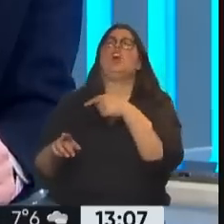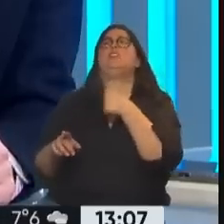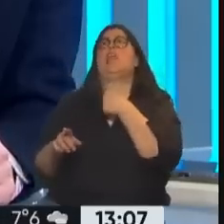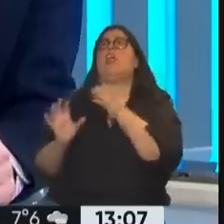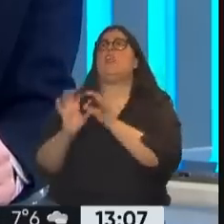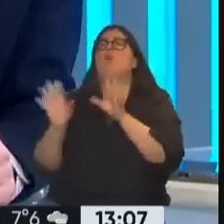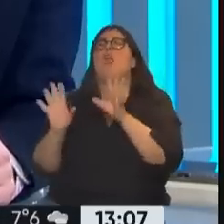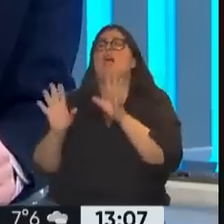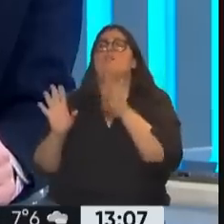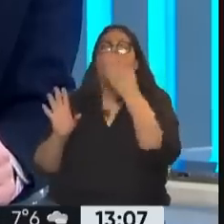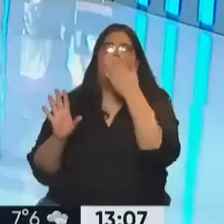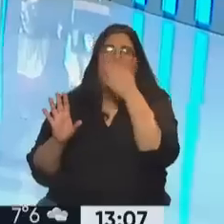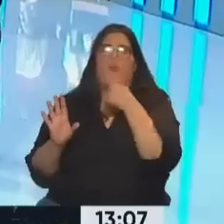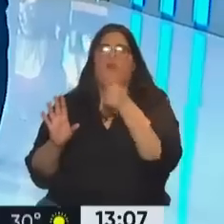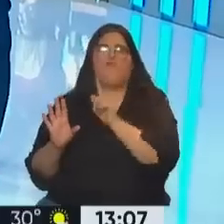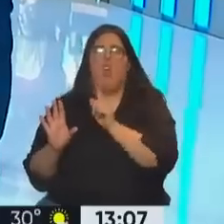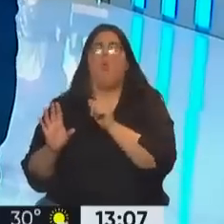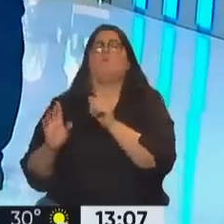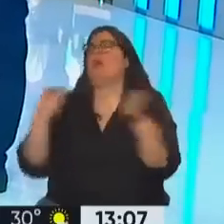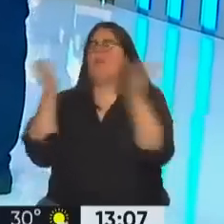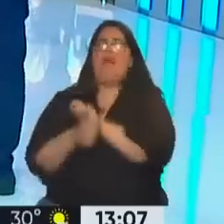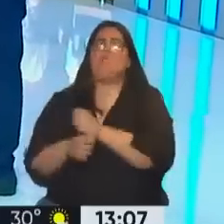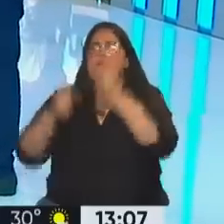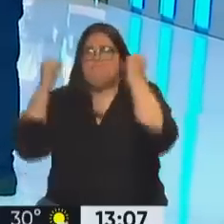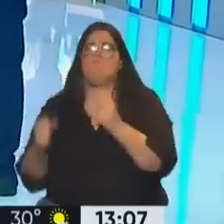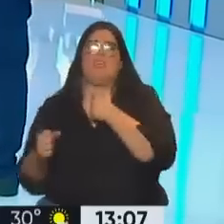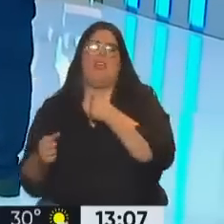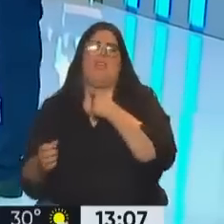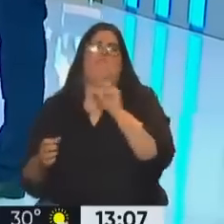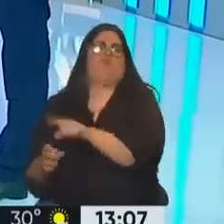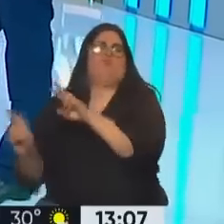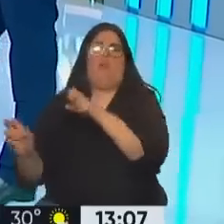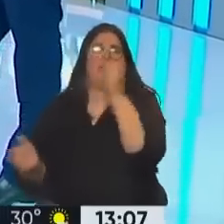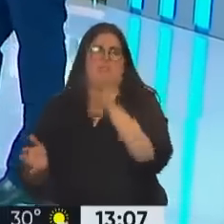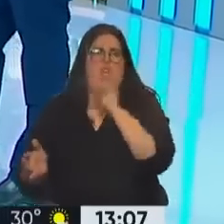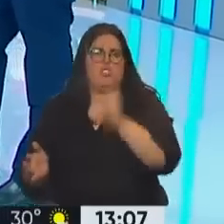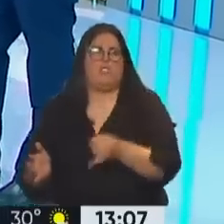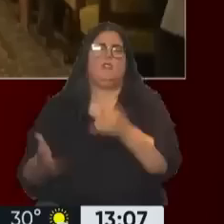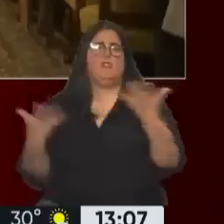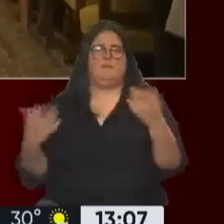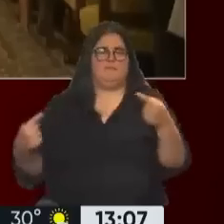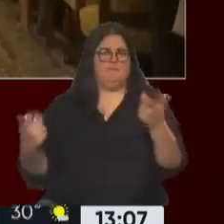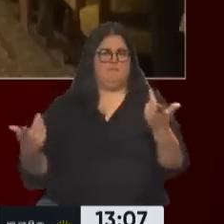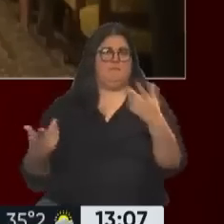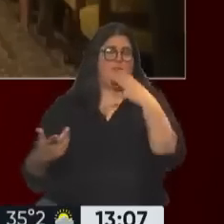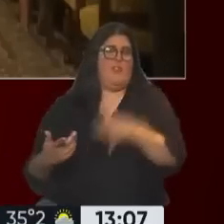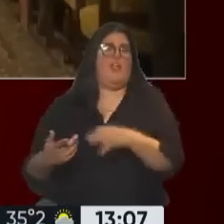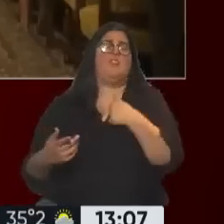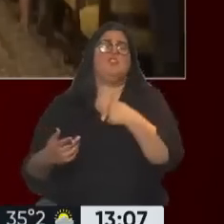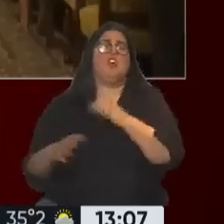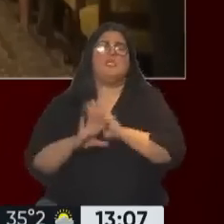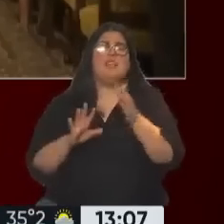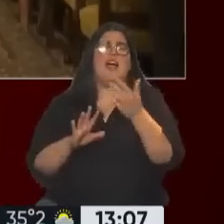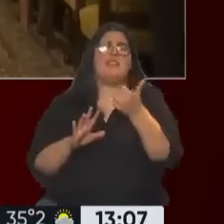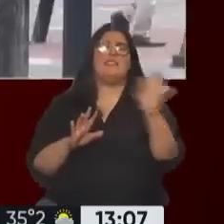su agenda. Eso no es correcto. Yo les gané en el 2013 al candidato del movimiento indígena 20 a 1. Yo saqué casi